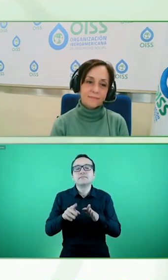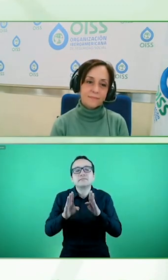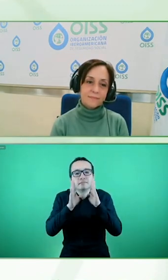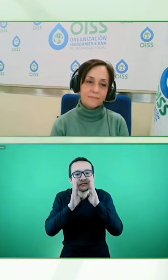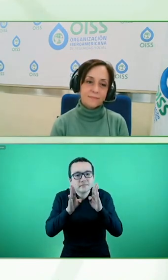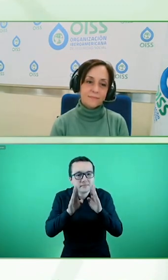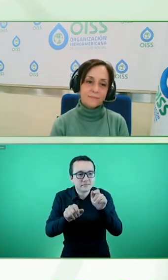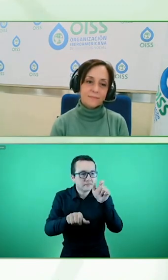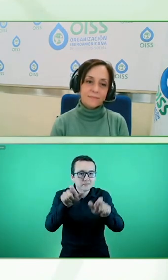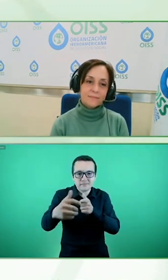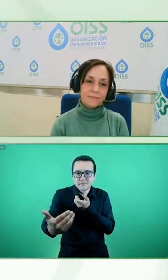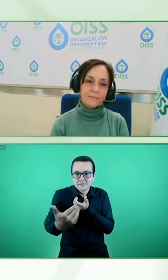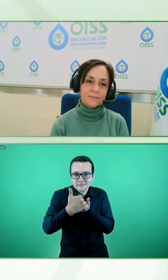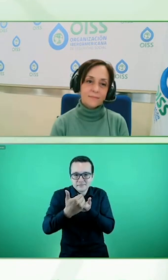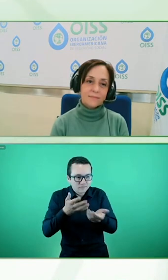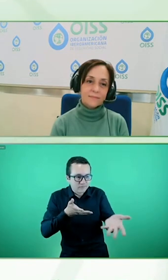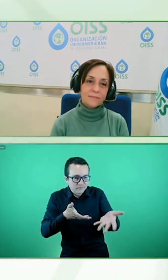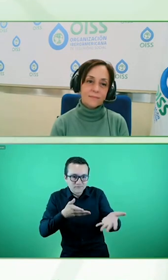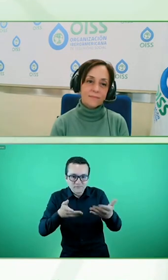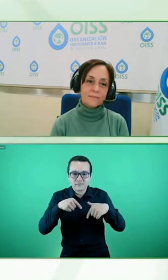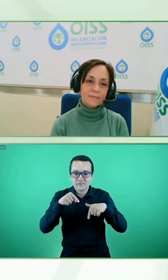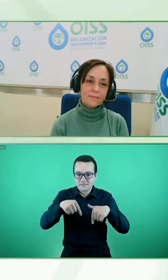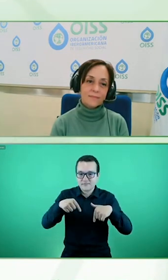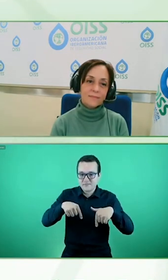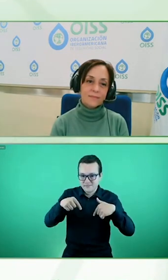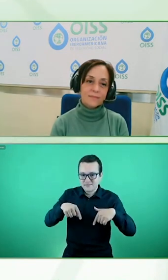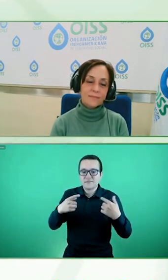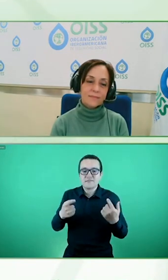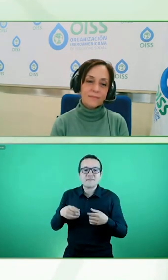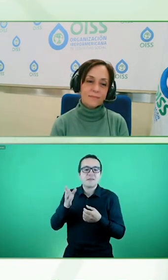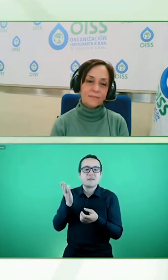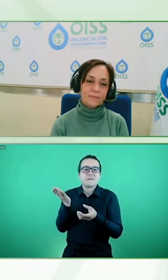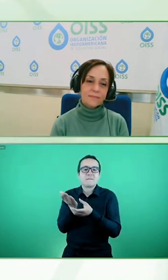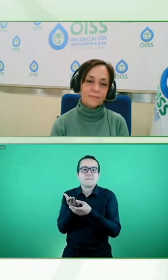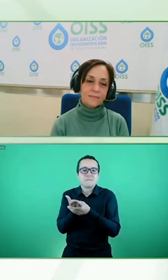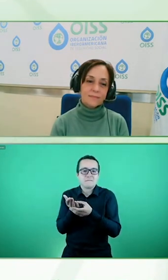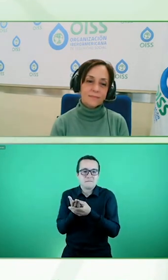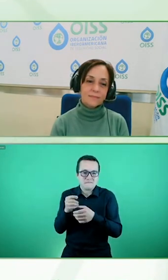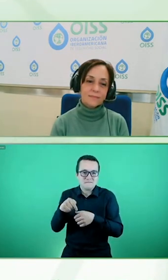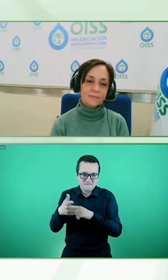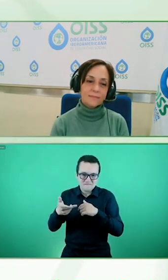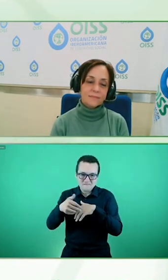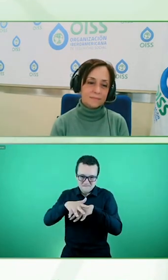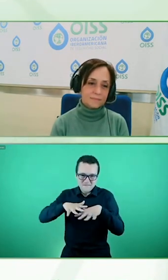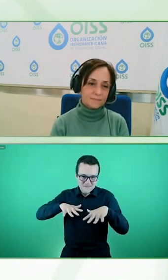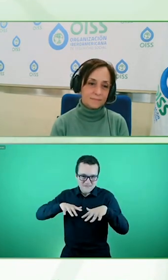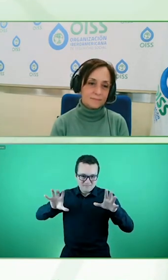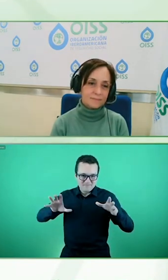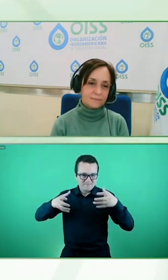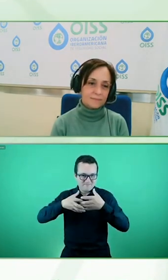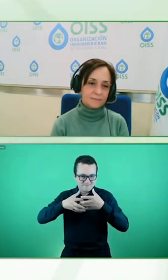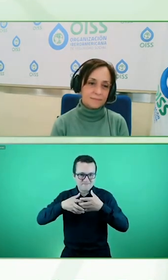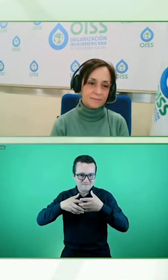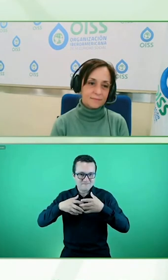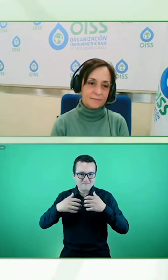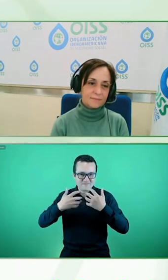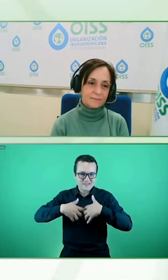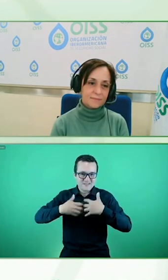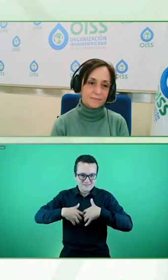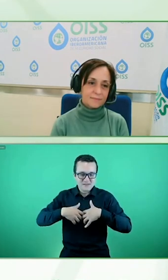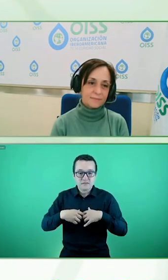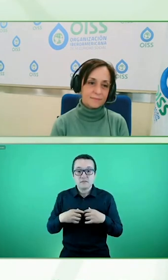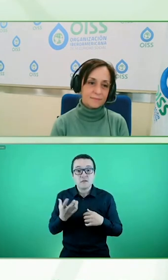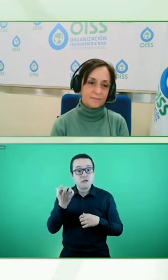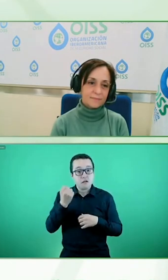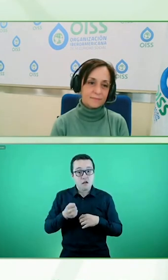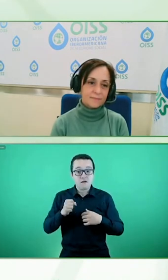Standard Chartered Bank otra empresa en nuestra red mundial usa más y más lengua de señas india